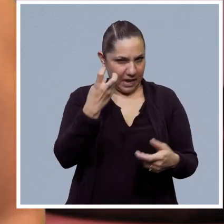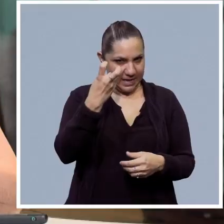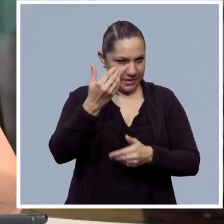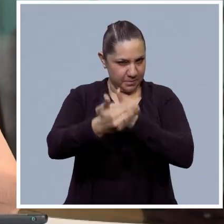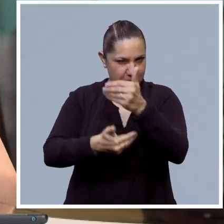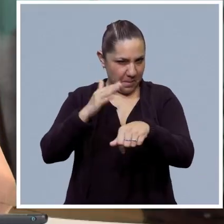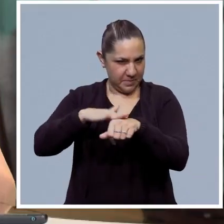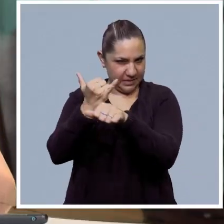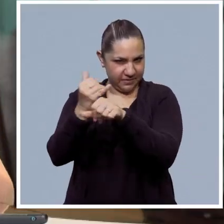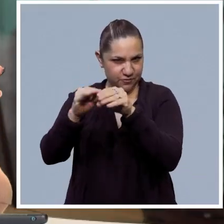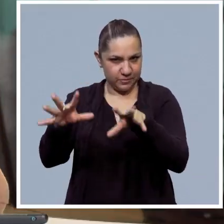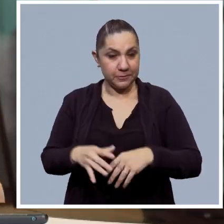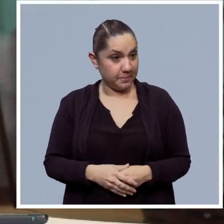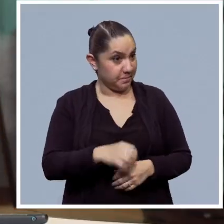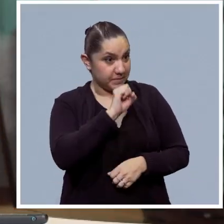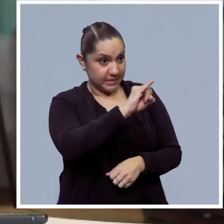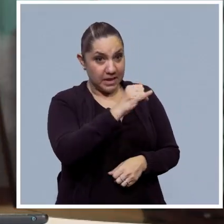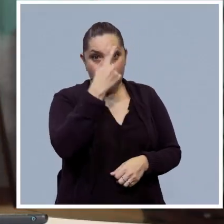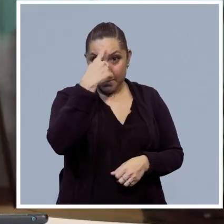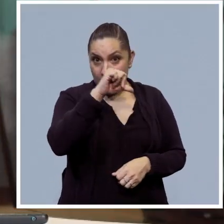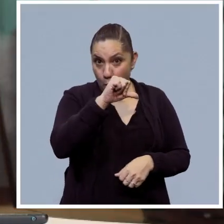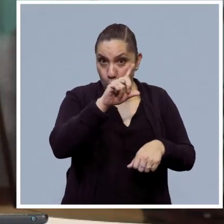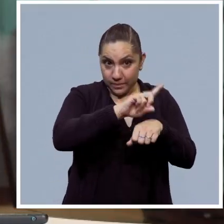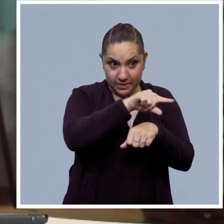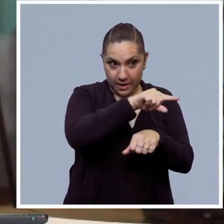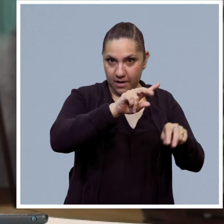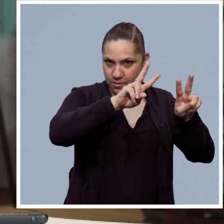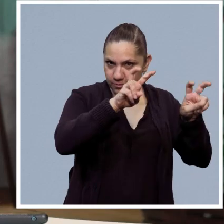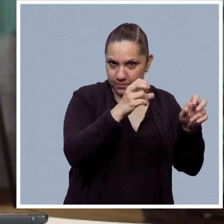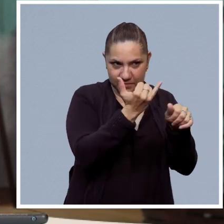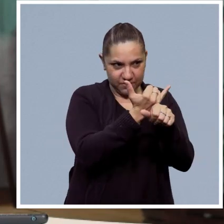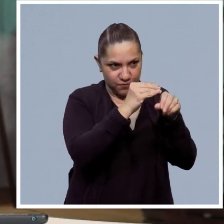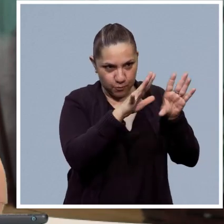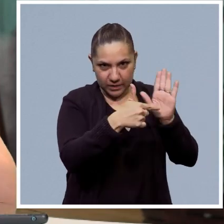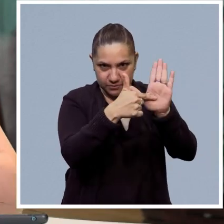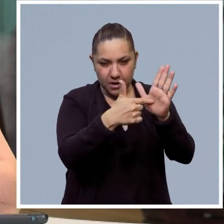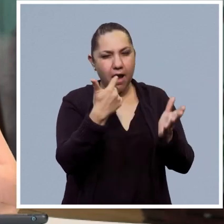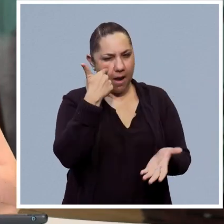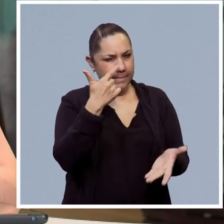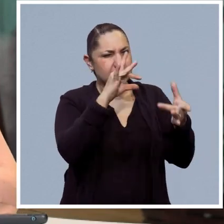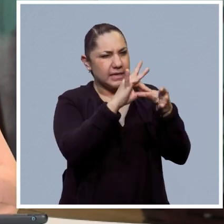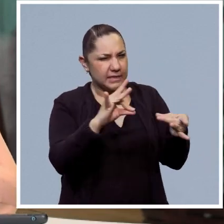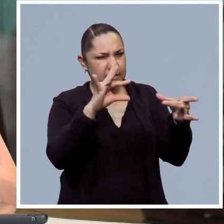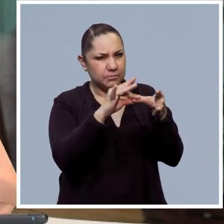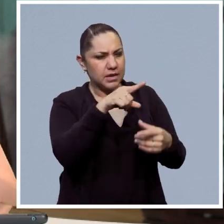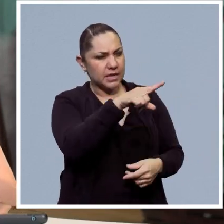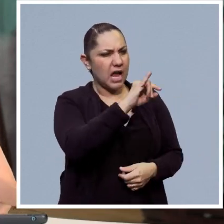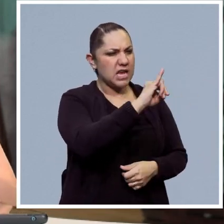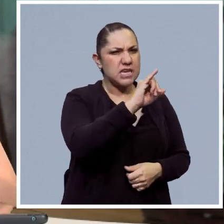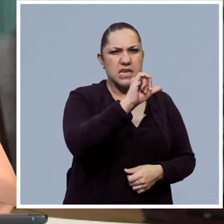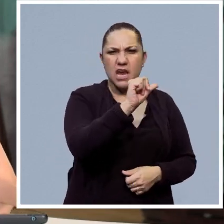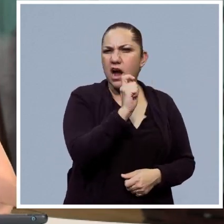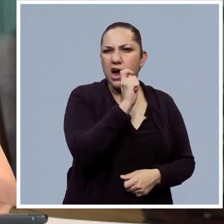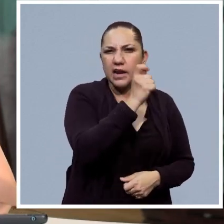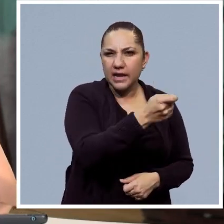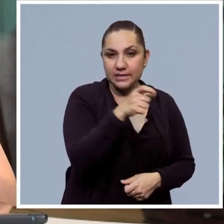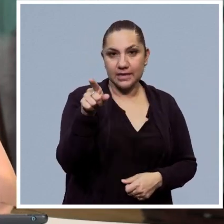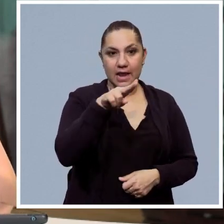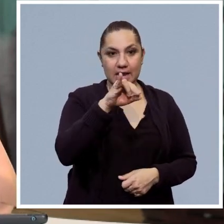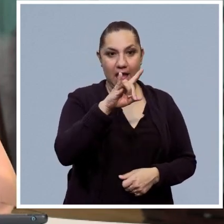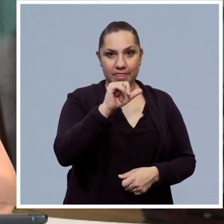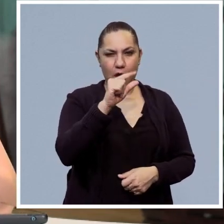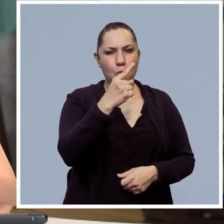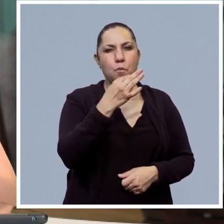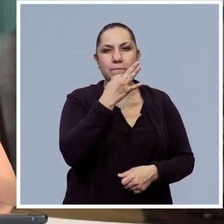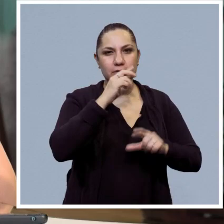Así es Viri y pues justamente para arrancar con toda la información que les tenemos preparada vayamos a conocer la definición de inteligencia artificial que esta